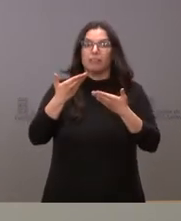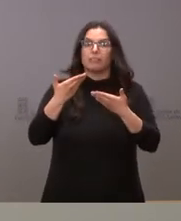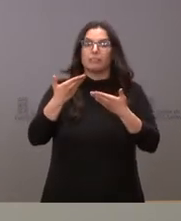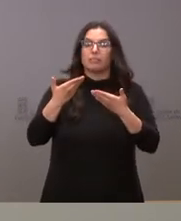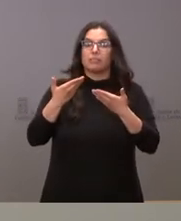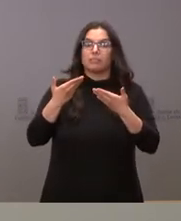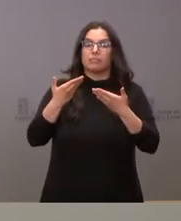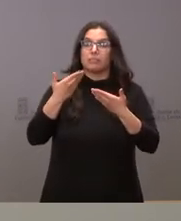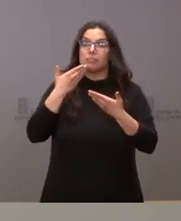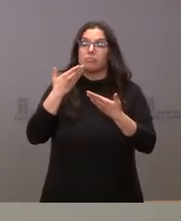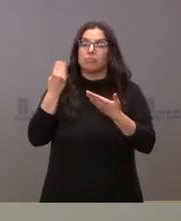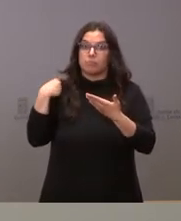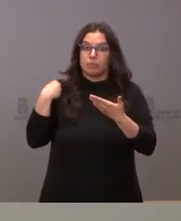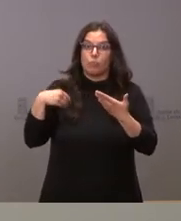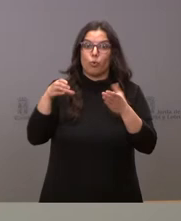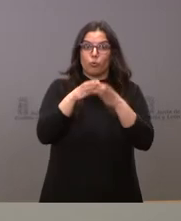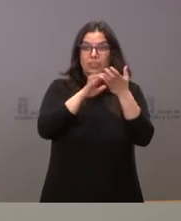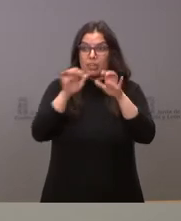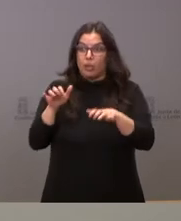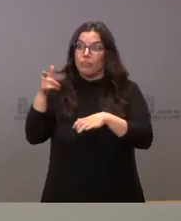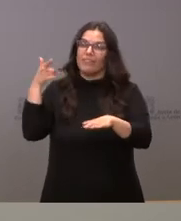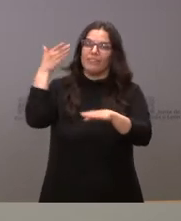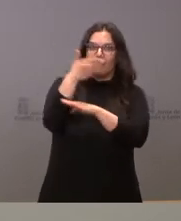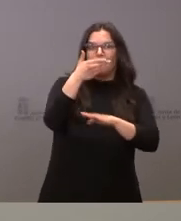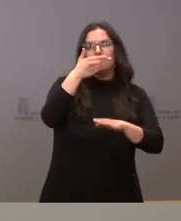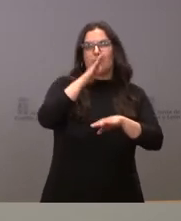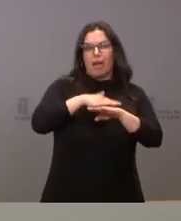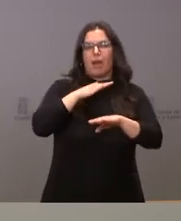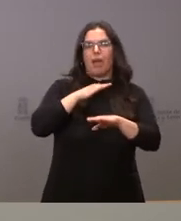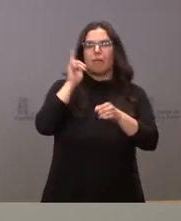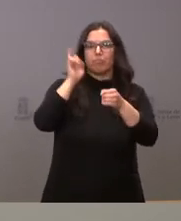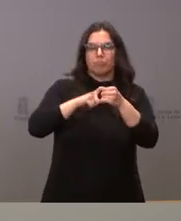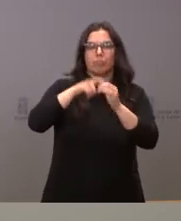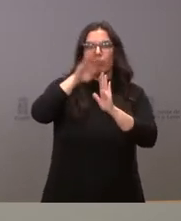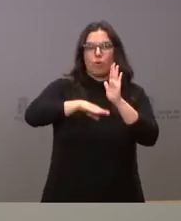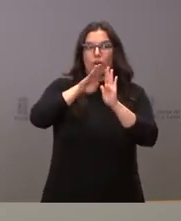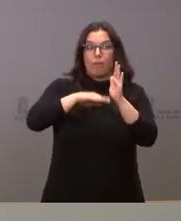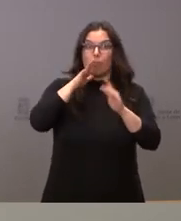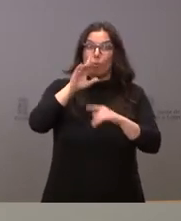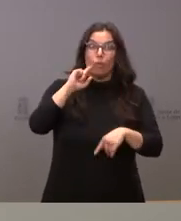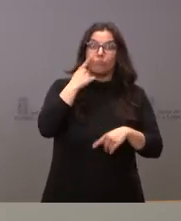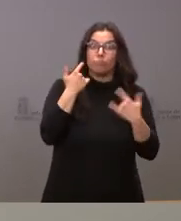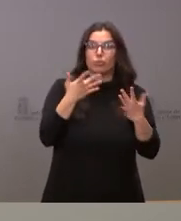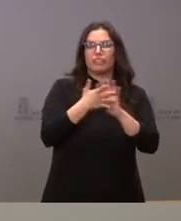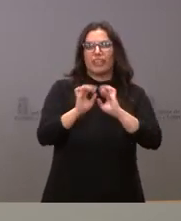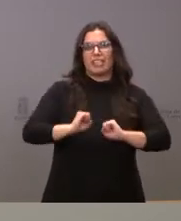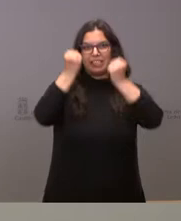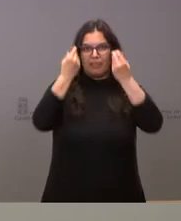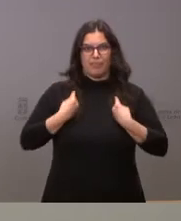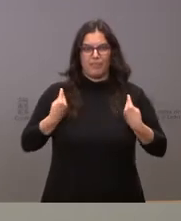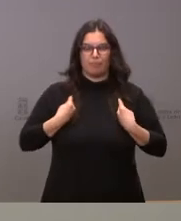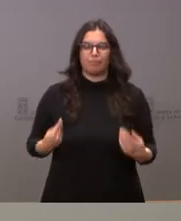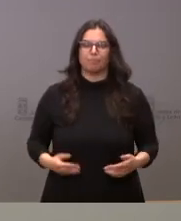la Administración Sanitaria de la Junta de Castilla y León, participen en el programa que, sin duda, está salvando vidas en nuestra comunidad autónoma.